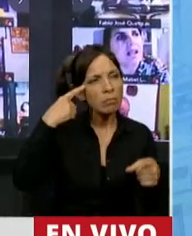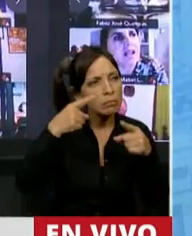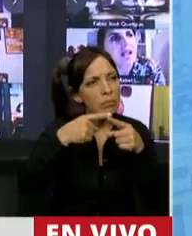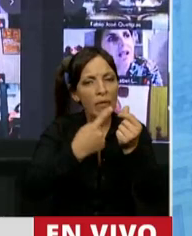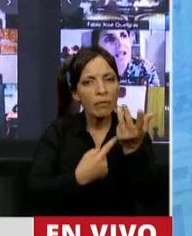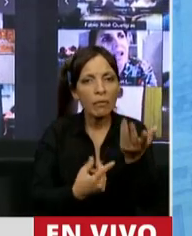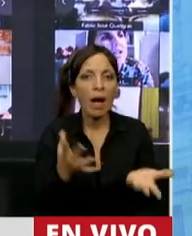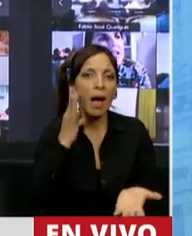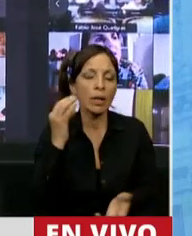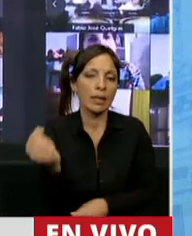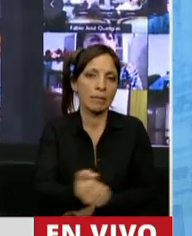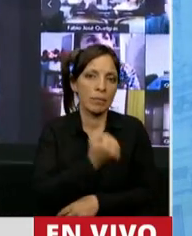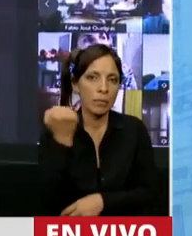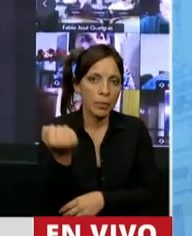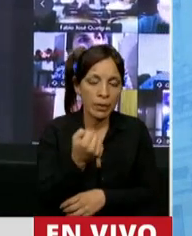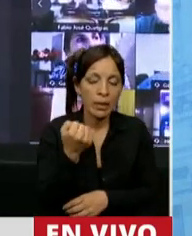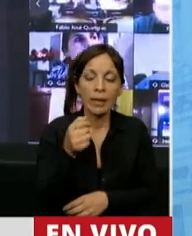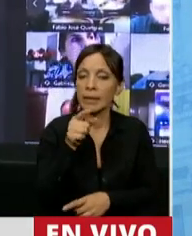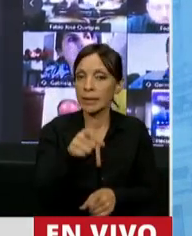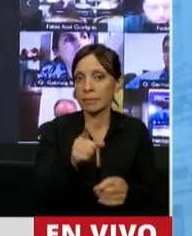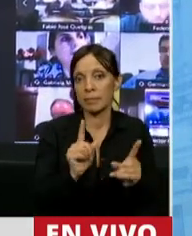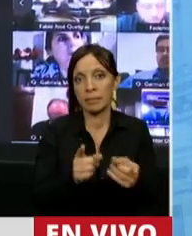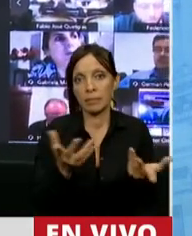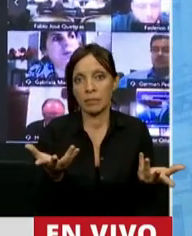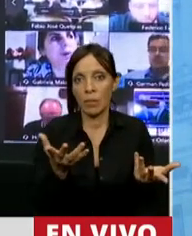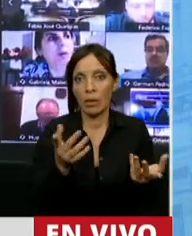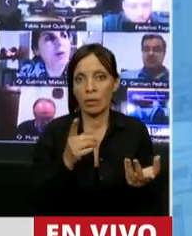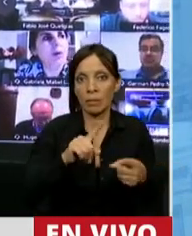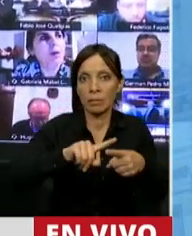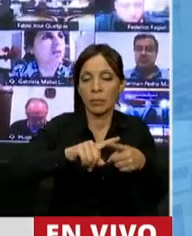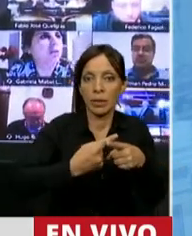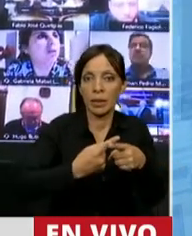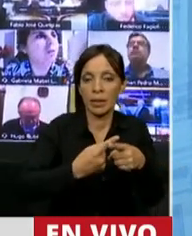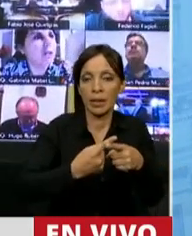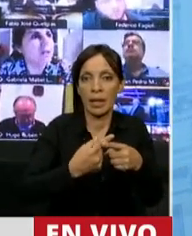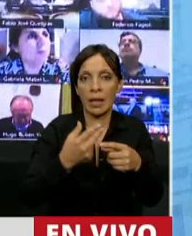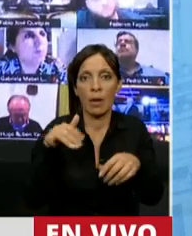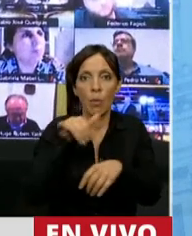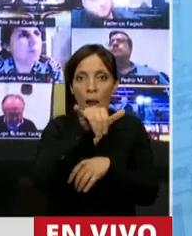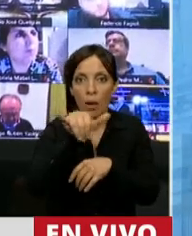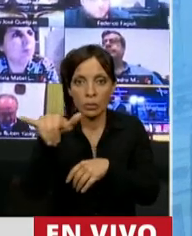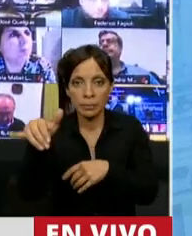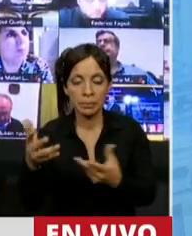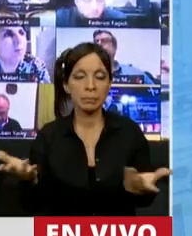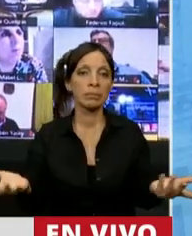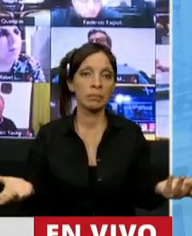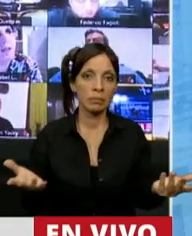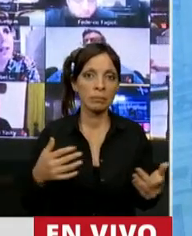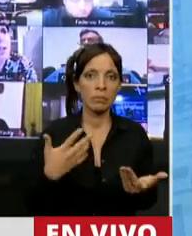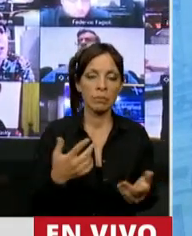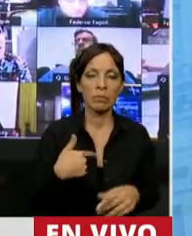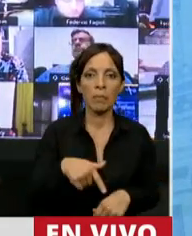tan importante como lo que significa la política aéreo comercial. Señor Presidente,